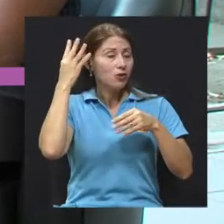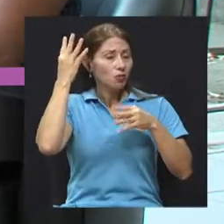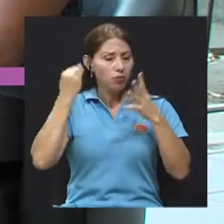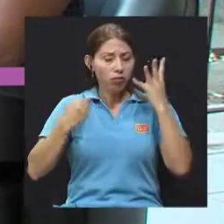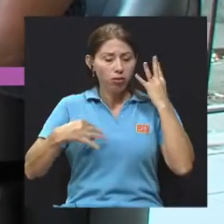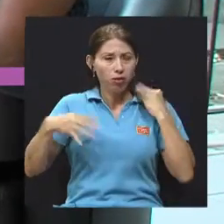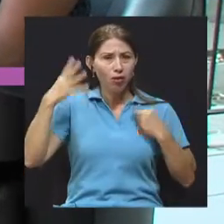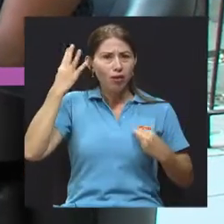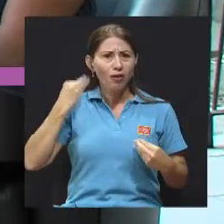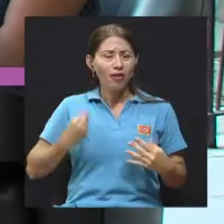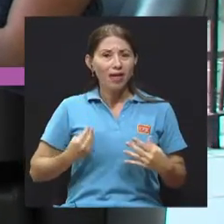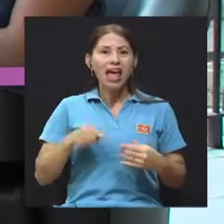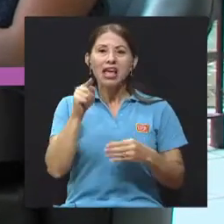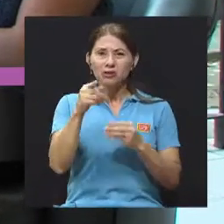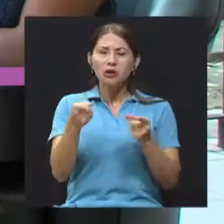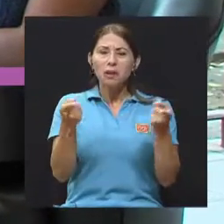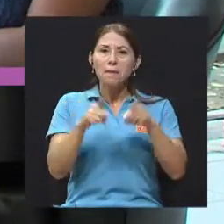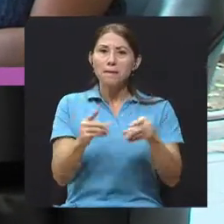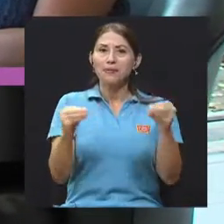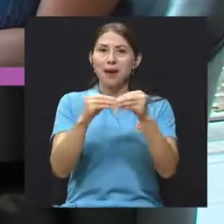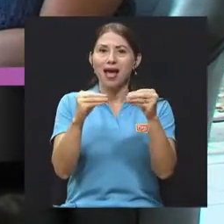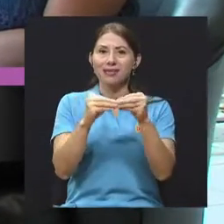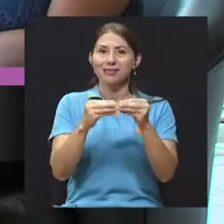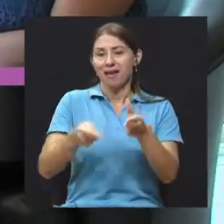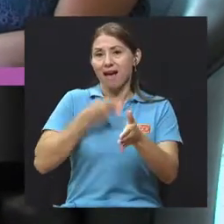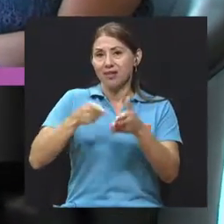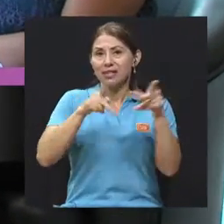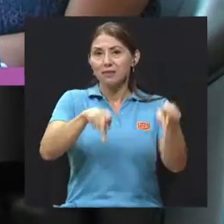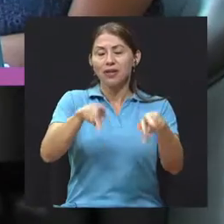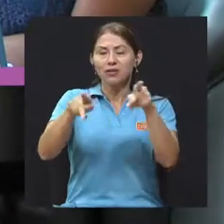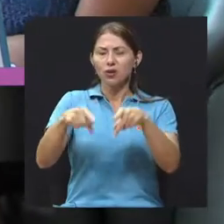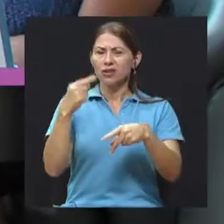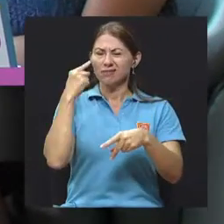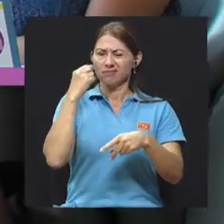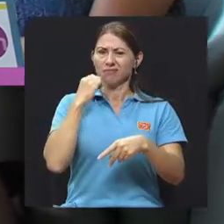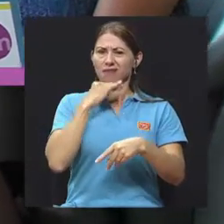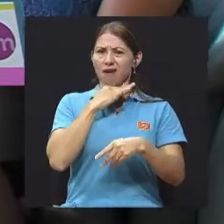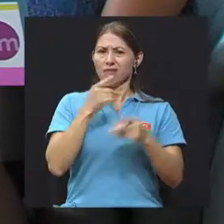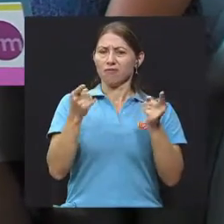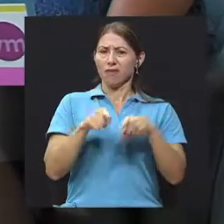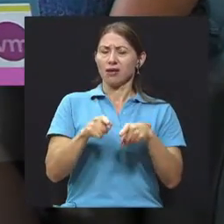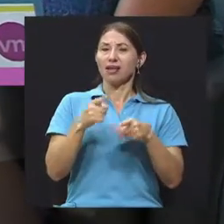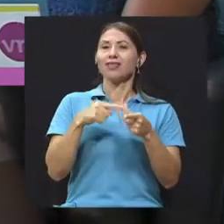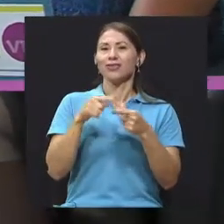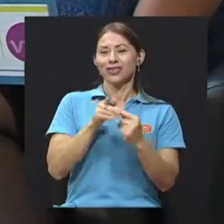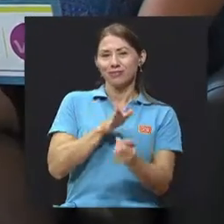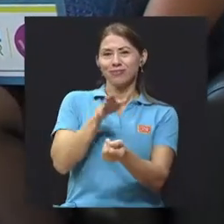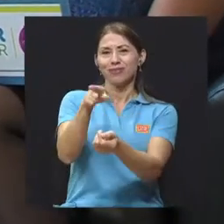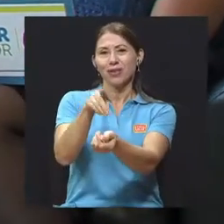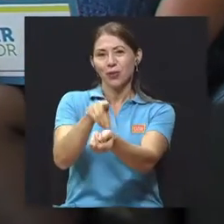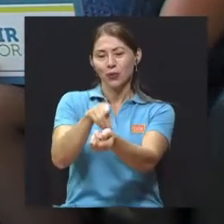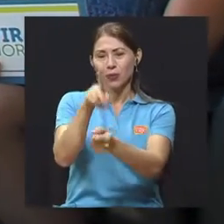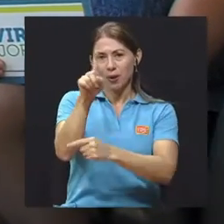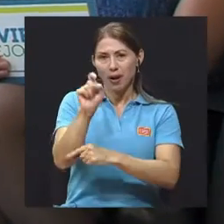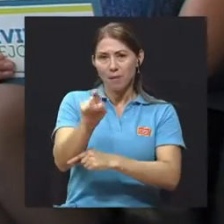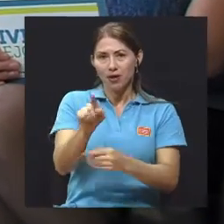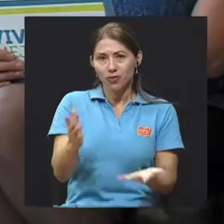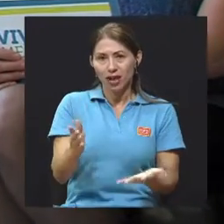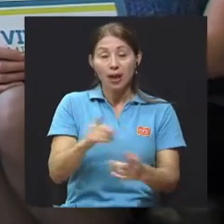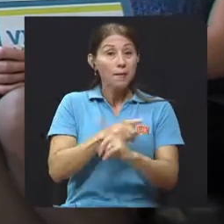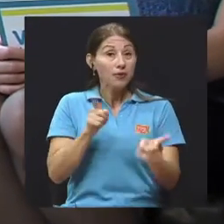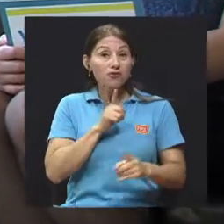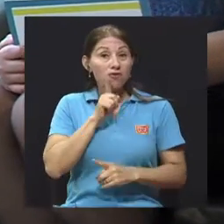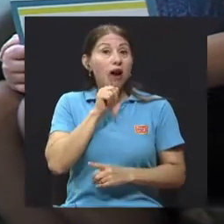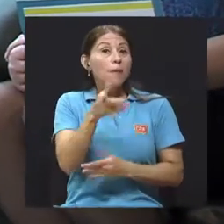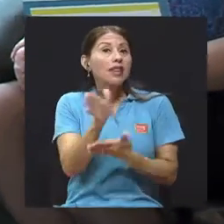Eso es de lo más usual, que a veces siente el paciente y que lleva a que consulte. En realidad no hay un dato propio que